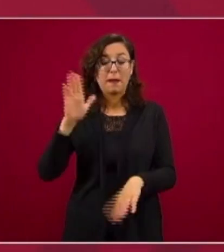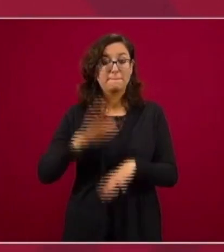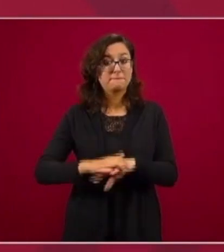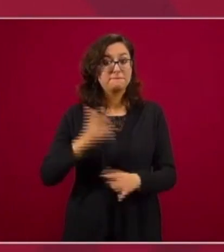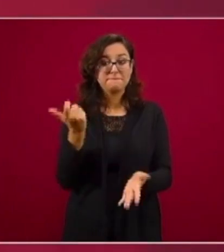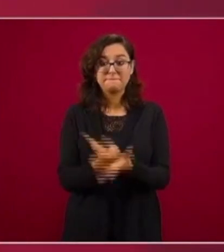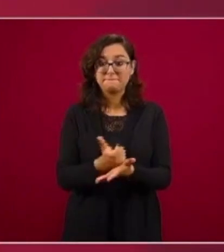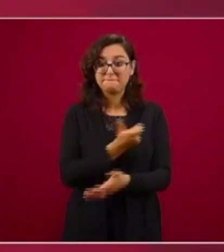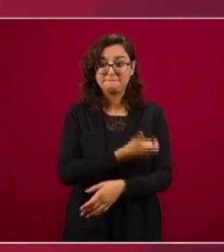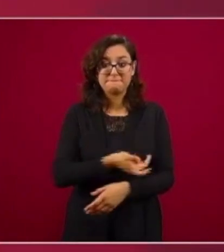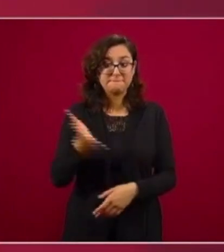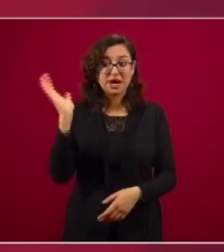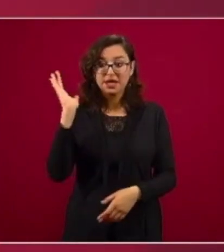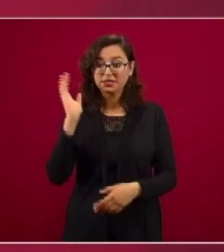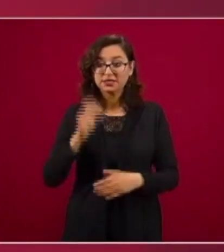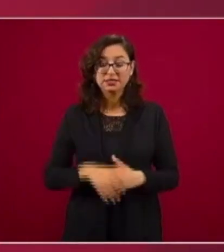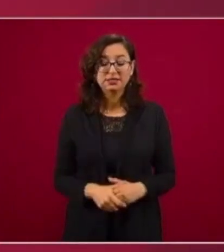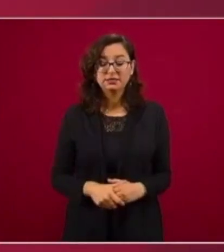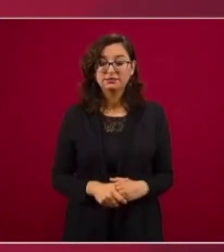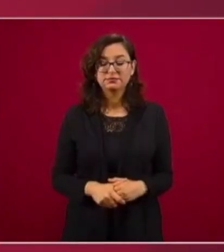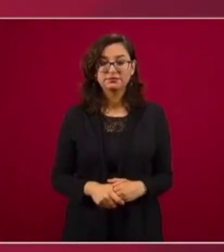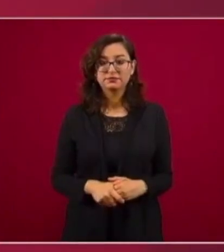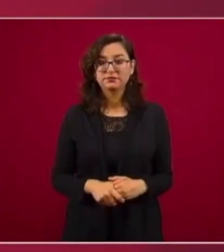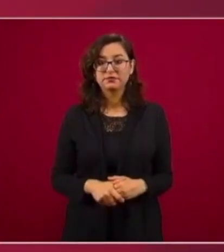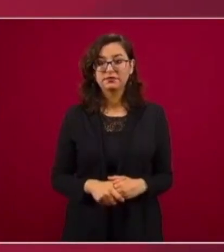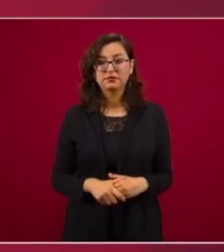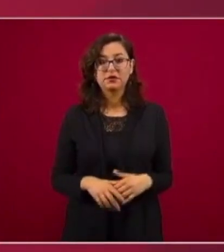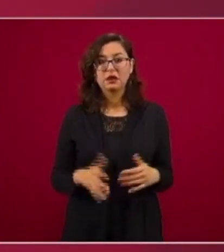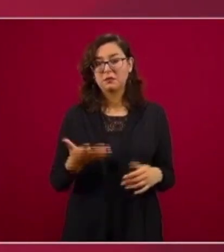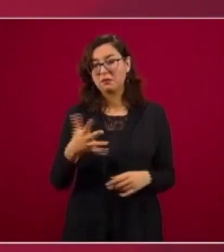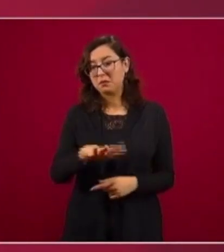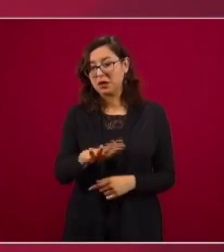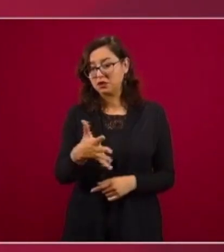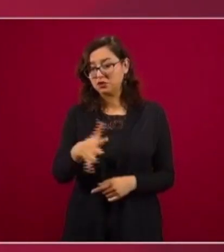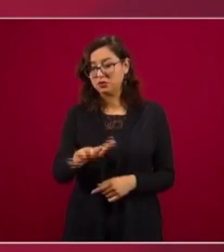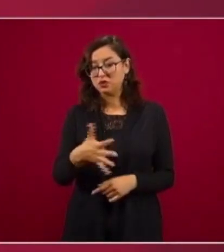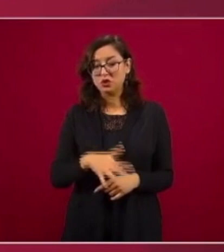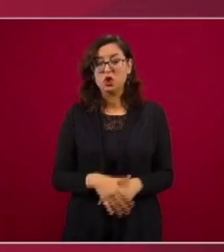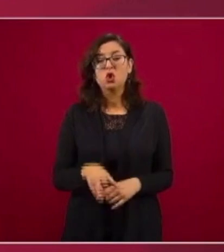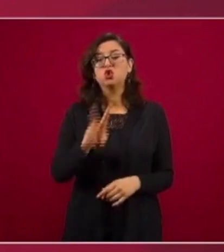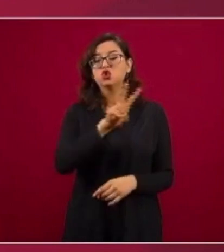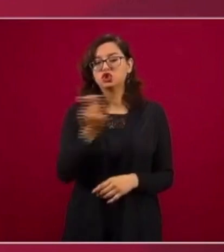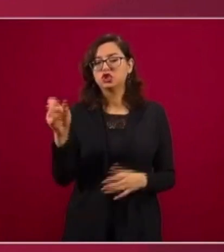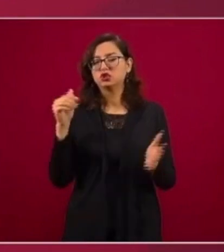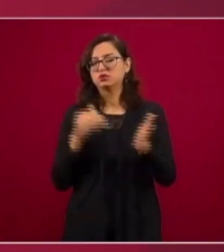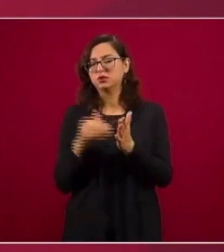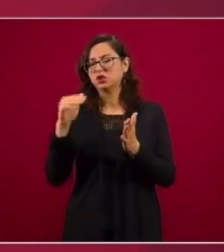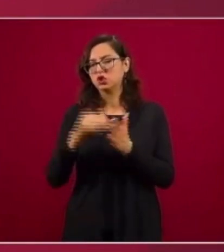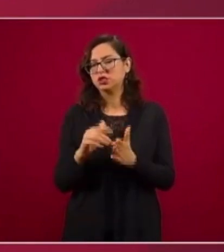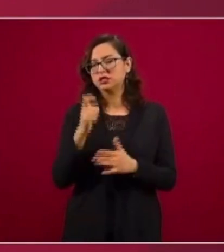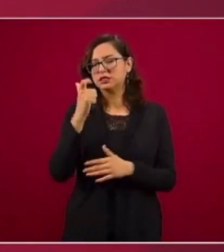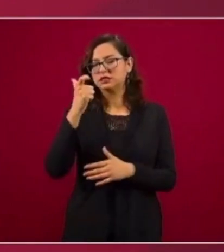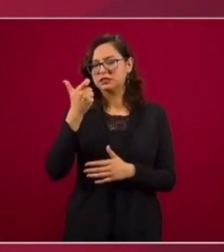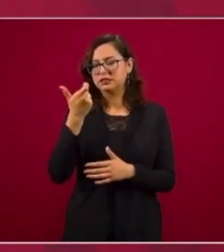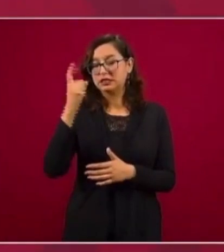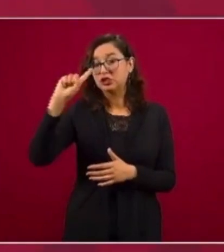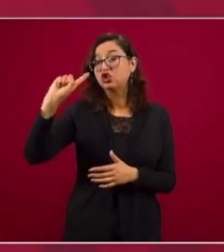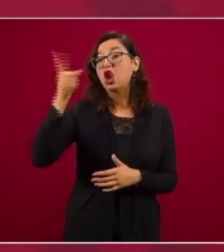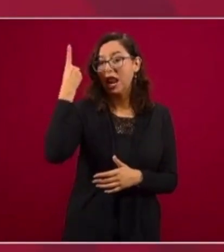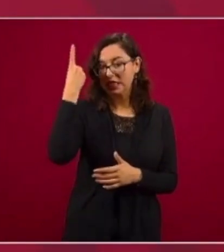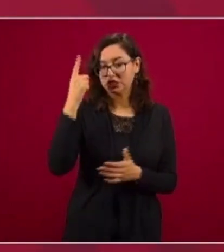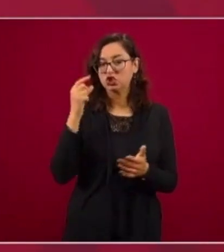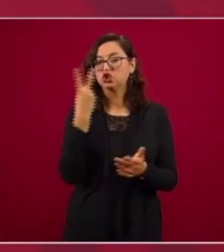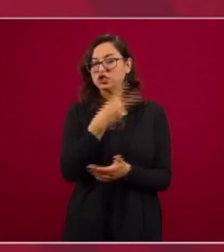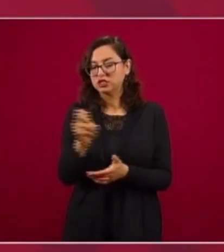Se estima que se pagaron de más alrededor de 200 millones de dólares. Esto